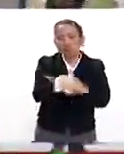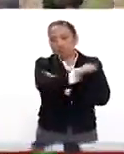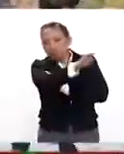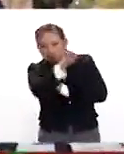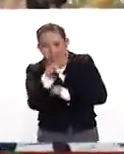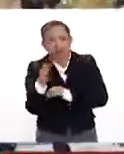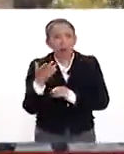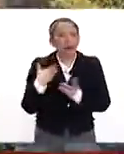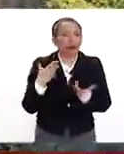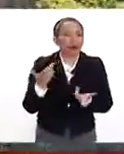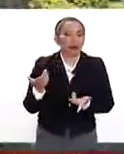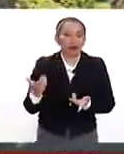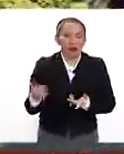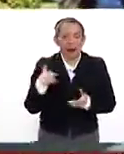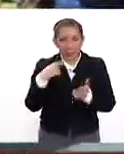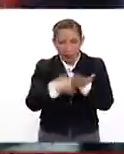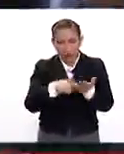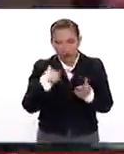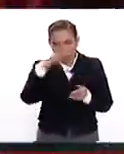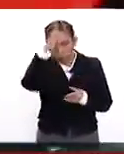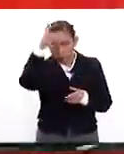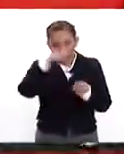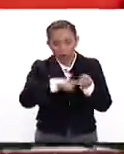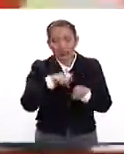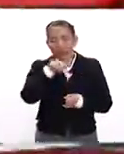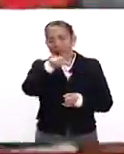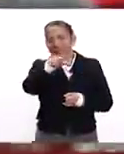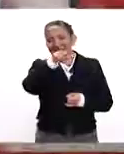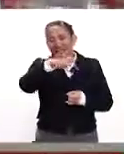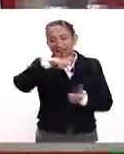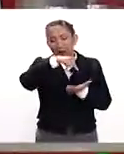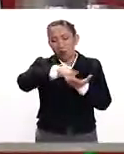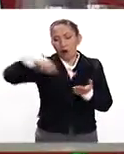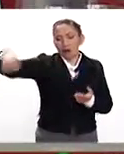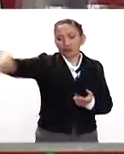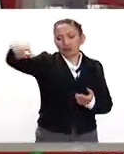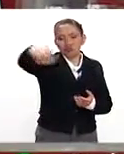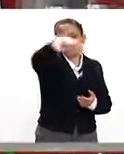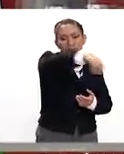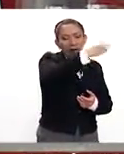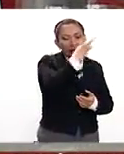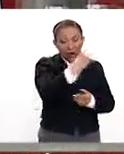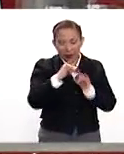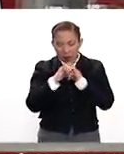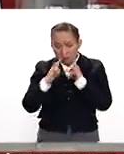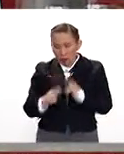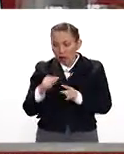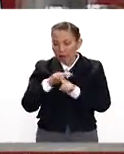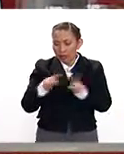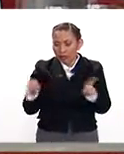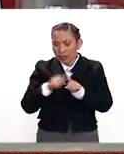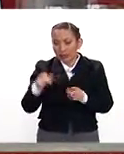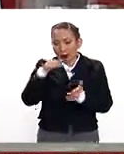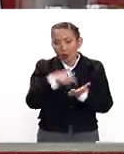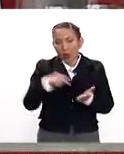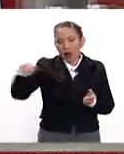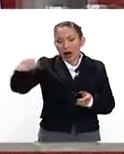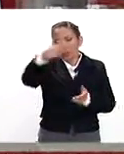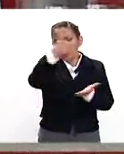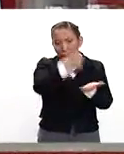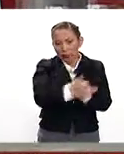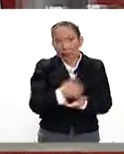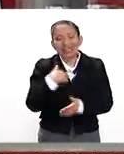pipa que tiene la institución. Tenemos 17 estaciones, tres módulos en diferentes partes de la ciudad